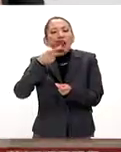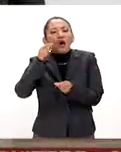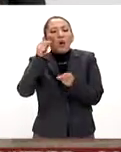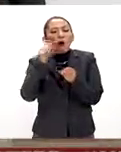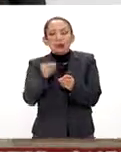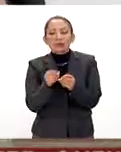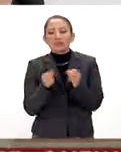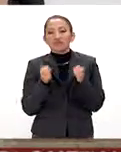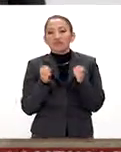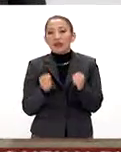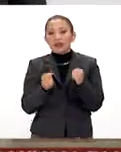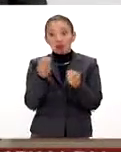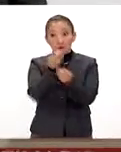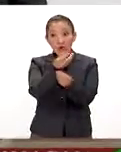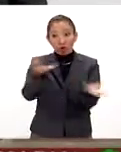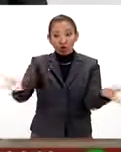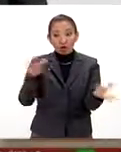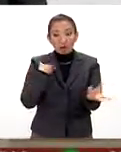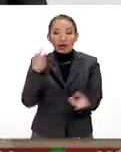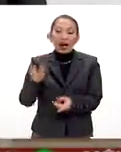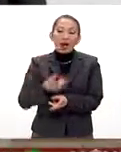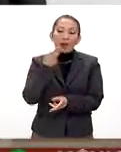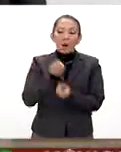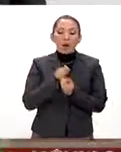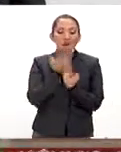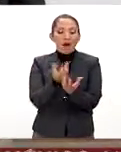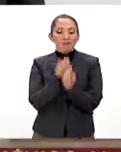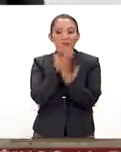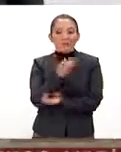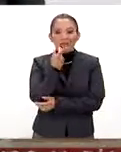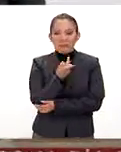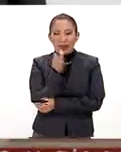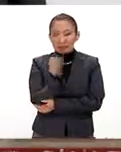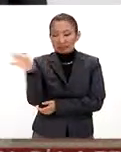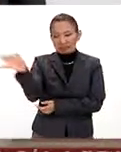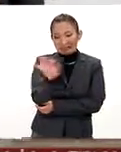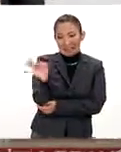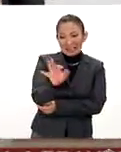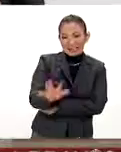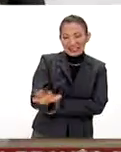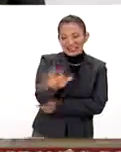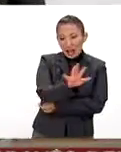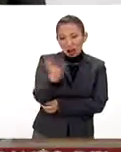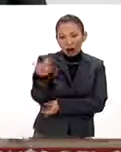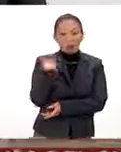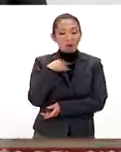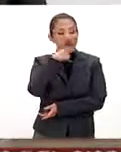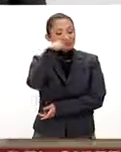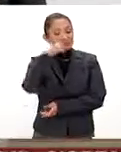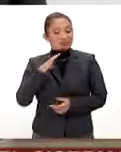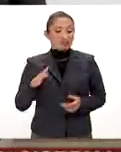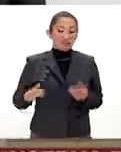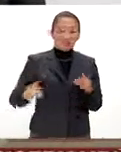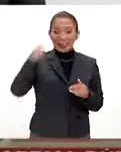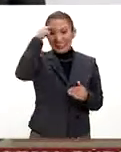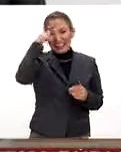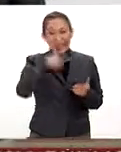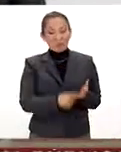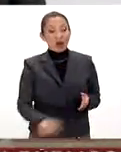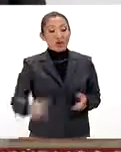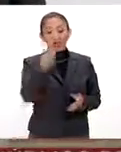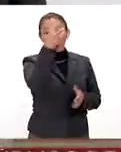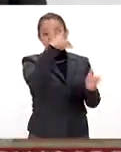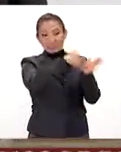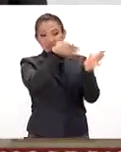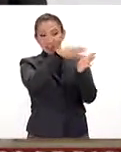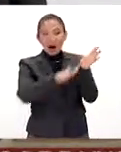impactante que para muchos son nuestras maneras de expresarnos. Y es que quizás, de manera soberbia, pensamos que los casi 2